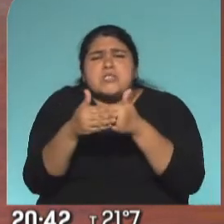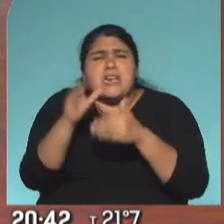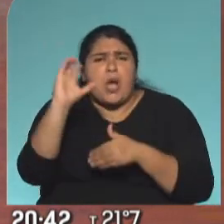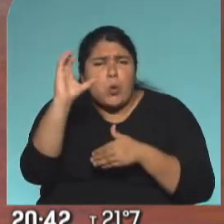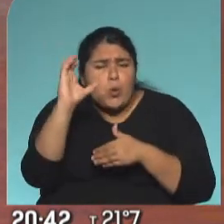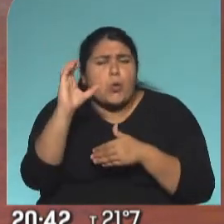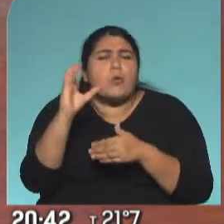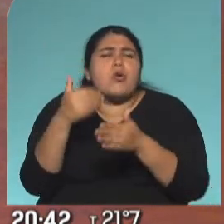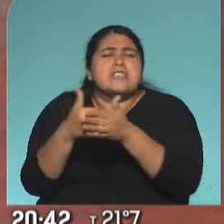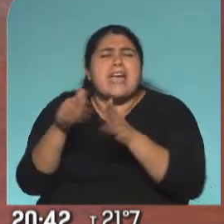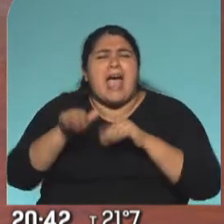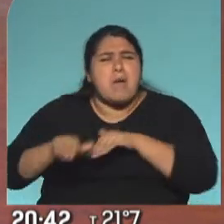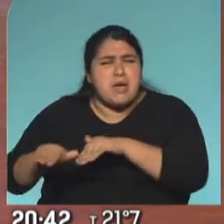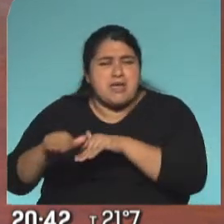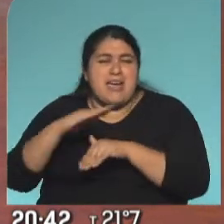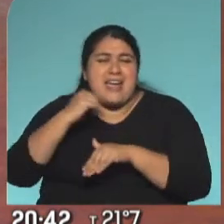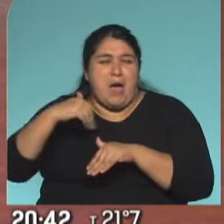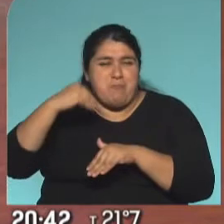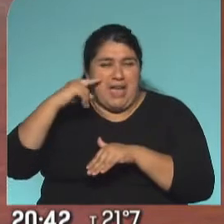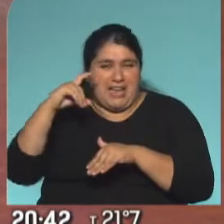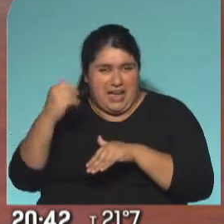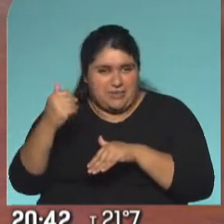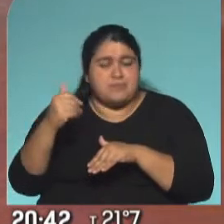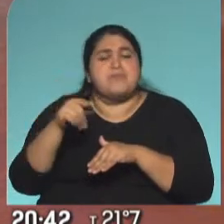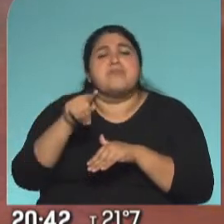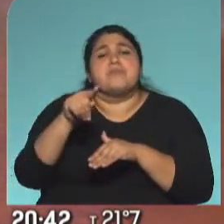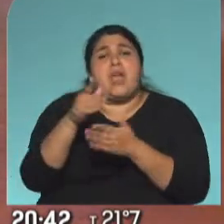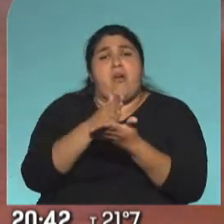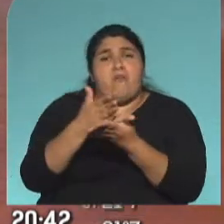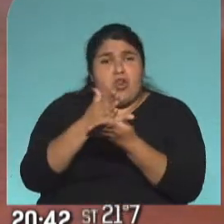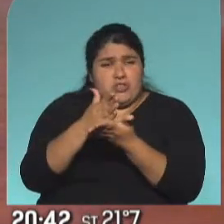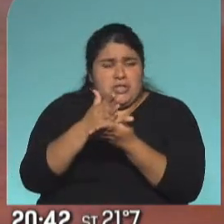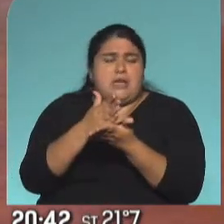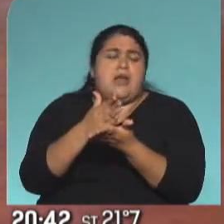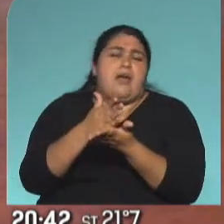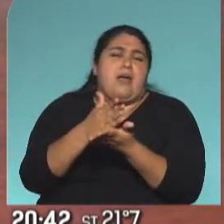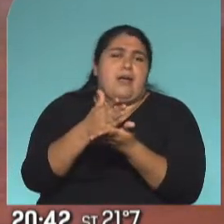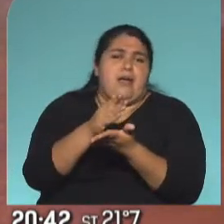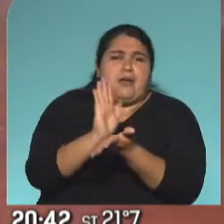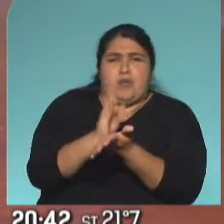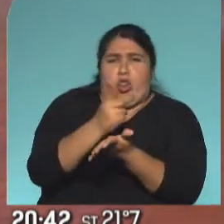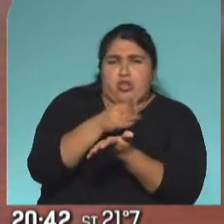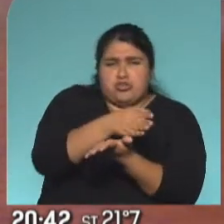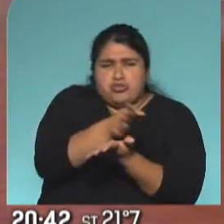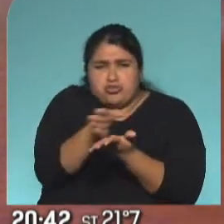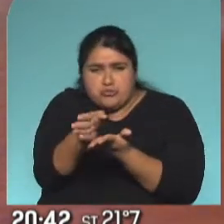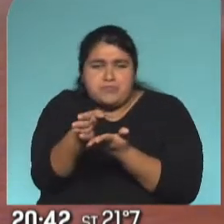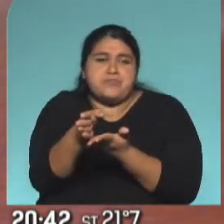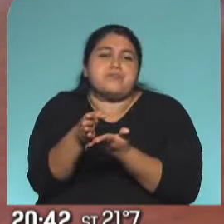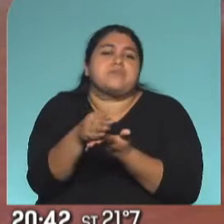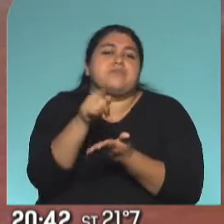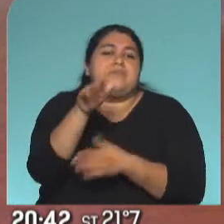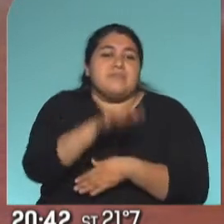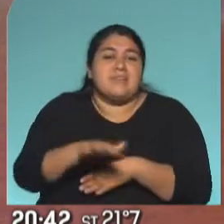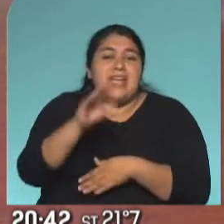y pegada a Jamaica. Nos referimos a una isla que tiene una frontera, está dividida en dos. Aquí la vemos en pantalla. Vamos a